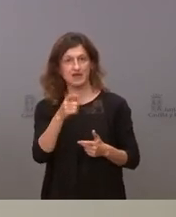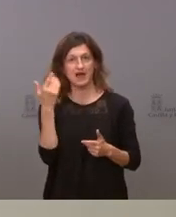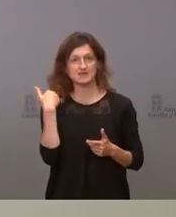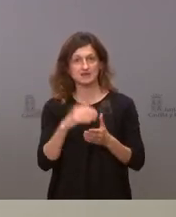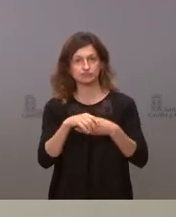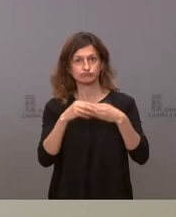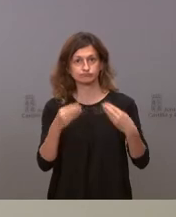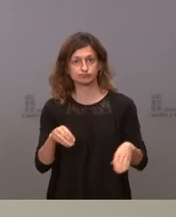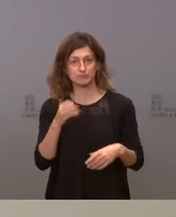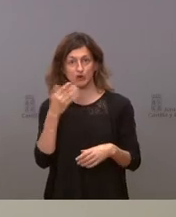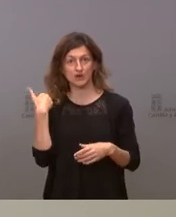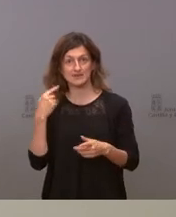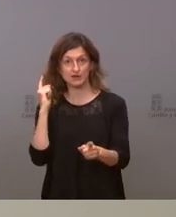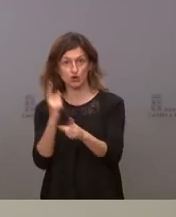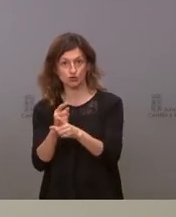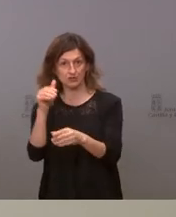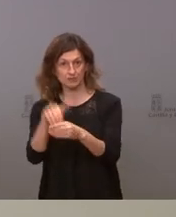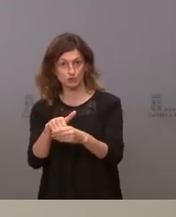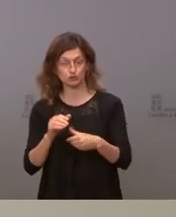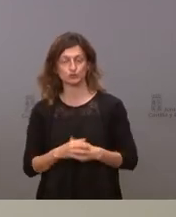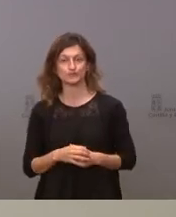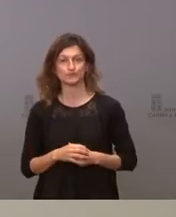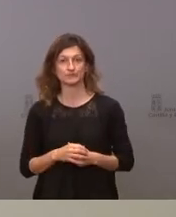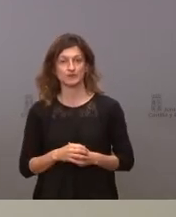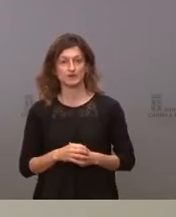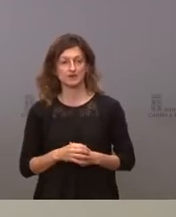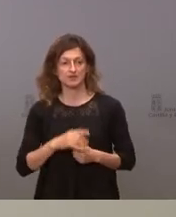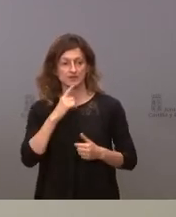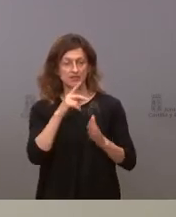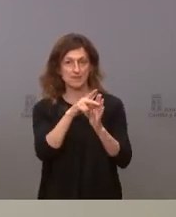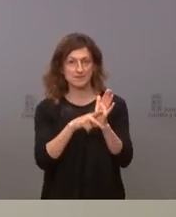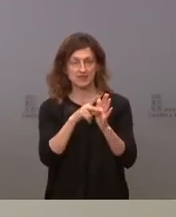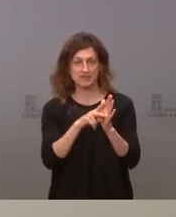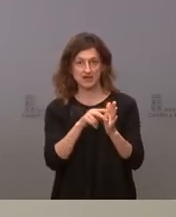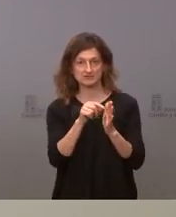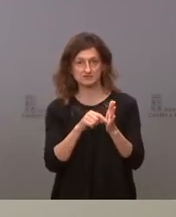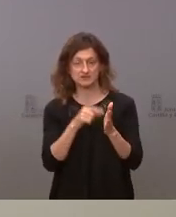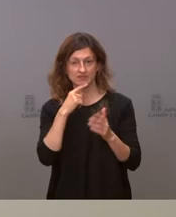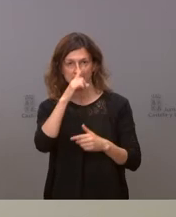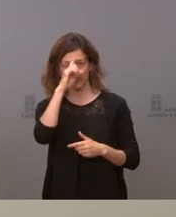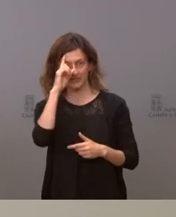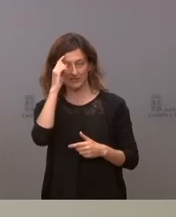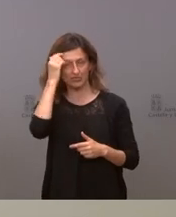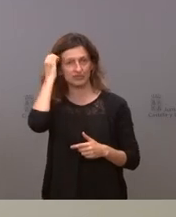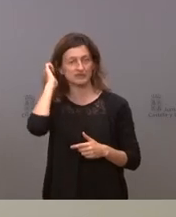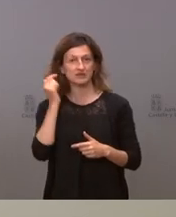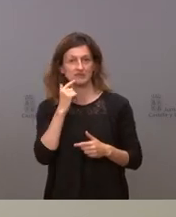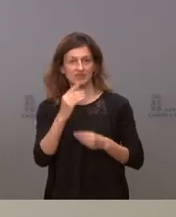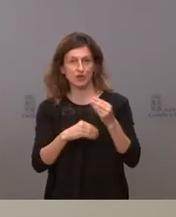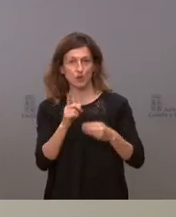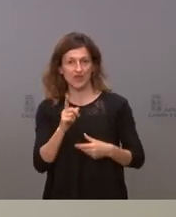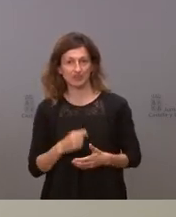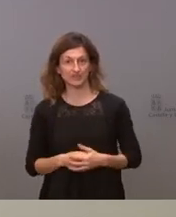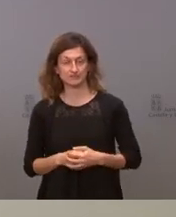ayer y no votaron en contra y luego si tienen pensado no aplicar estas medidas como ya ha dicho por ejemplo Madrid que no lo va a hacer